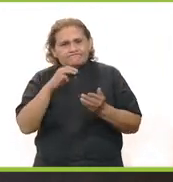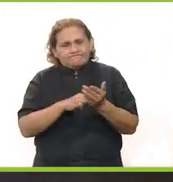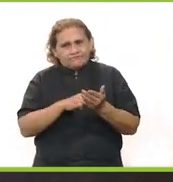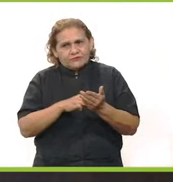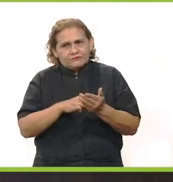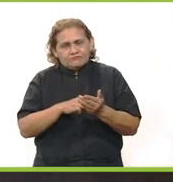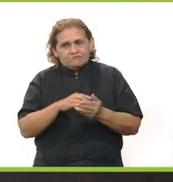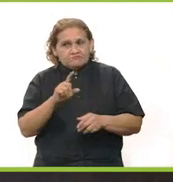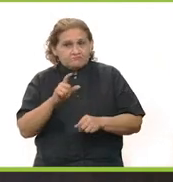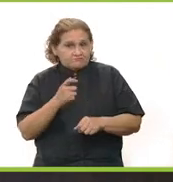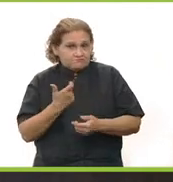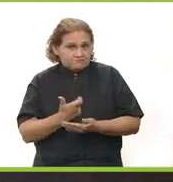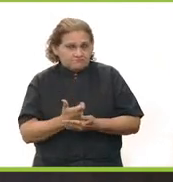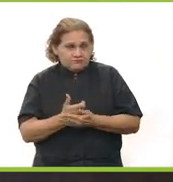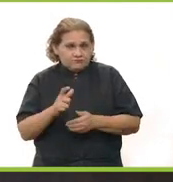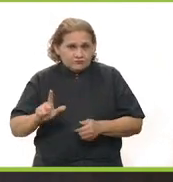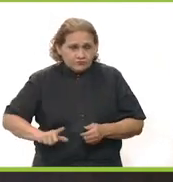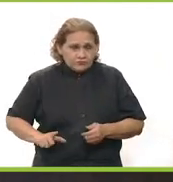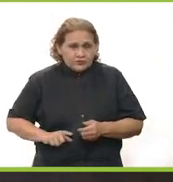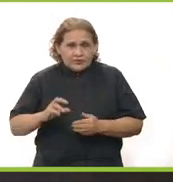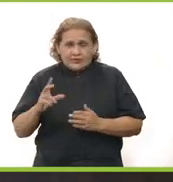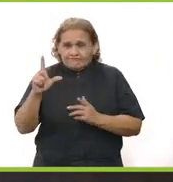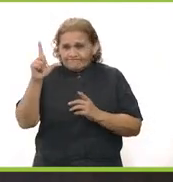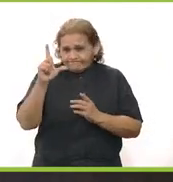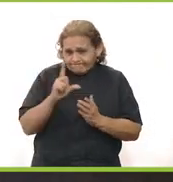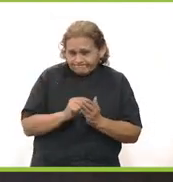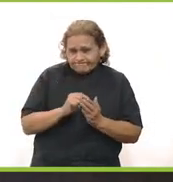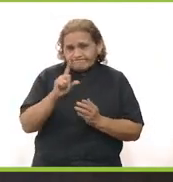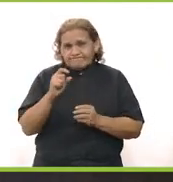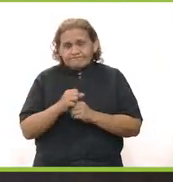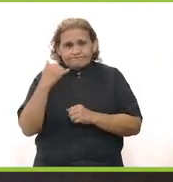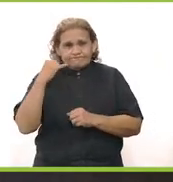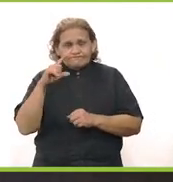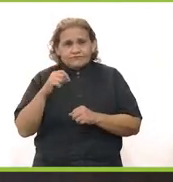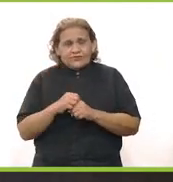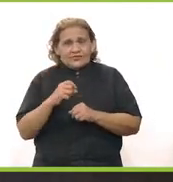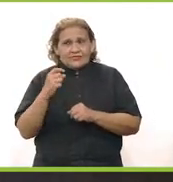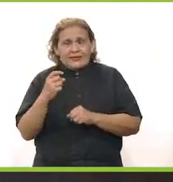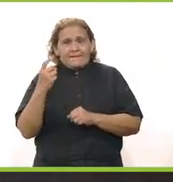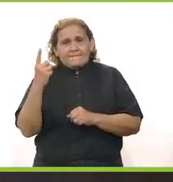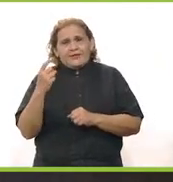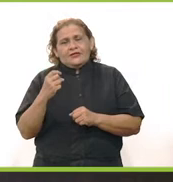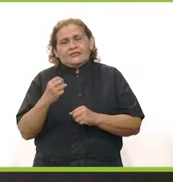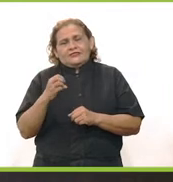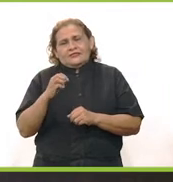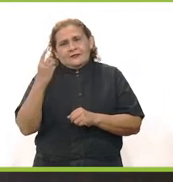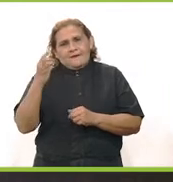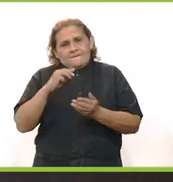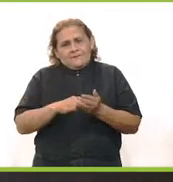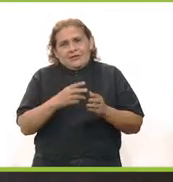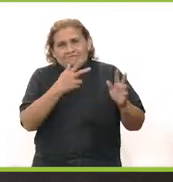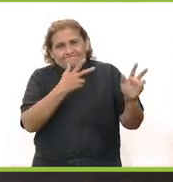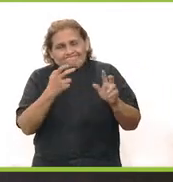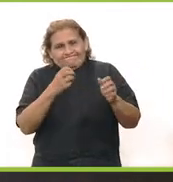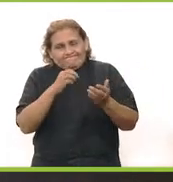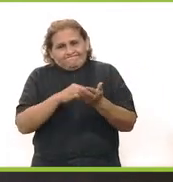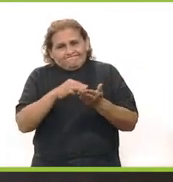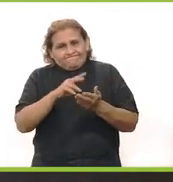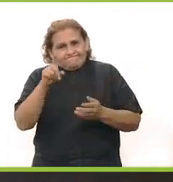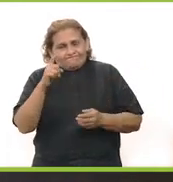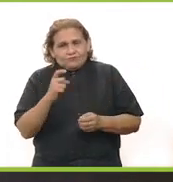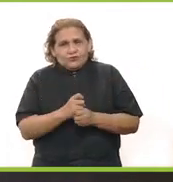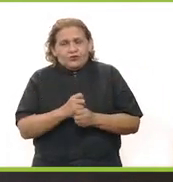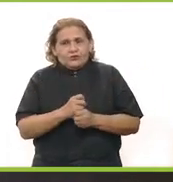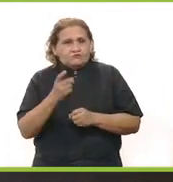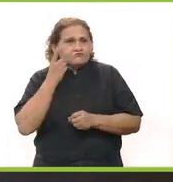millones de pesos para los estados y los municipios y bueno, y la reducción para Yucatán y sus municipios es de más de 1.800 millones